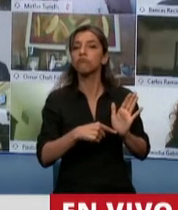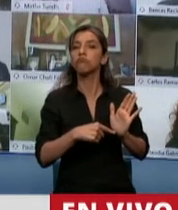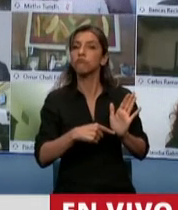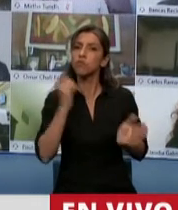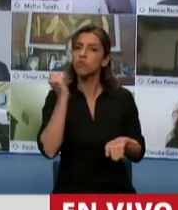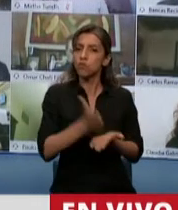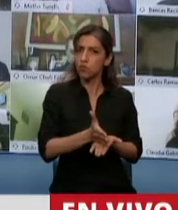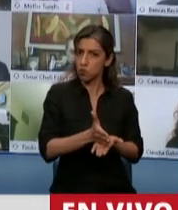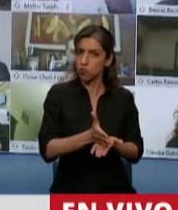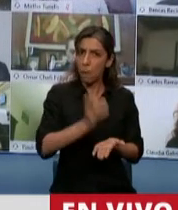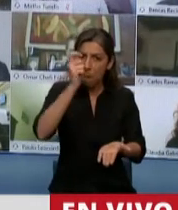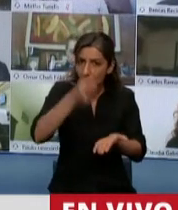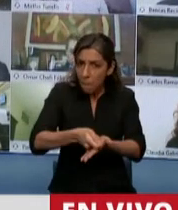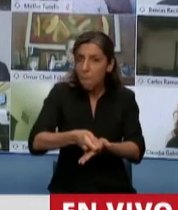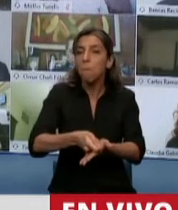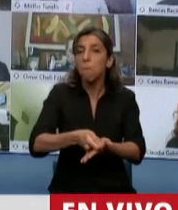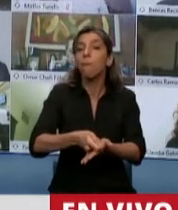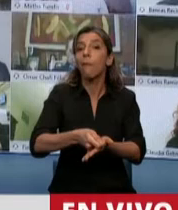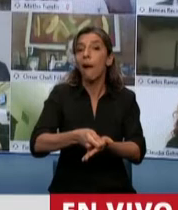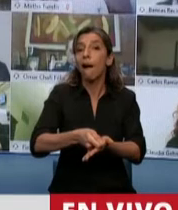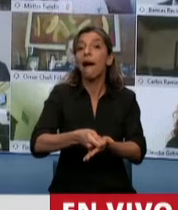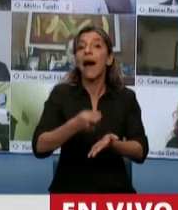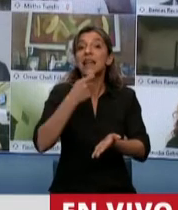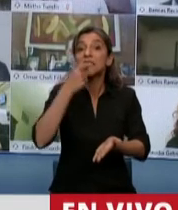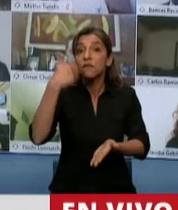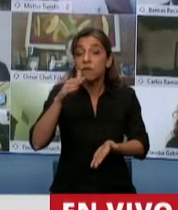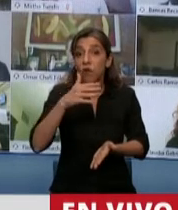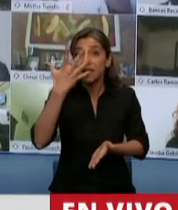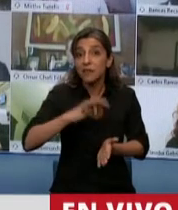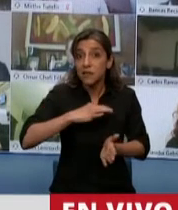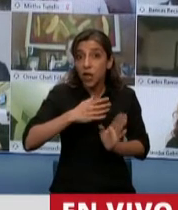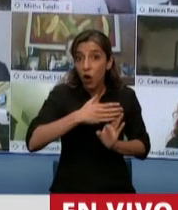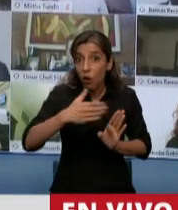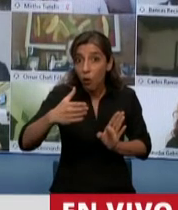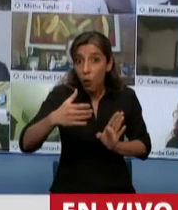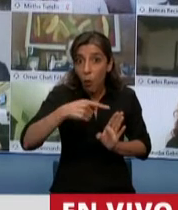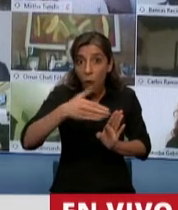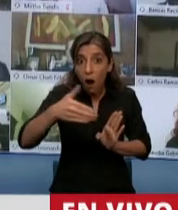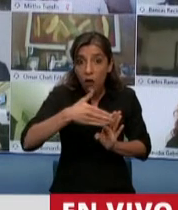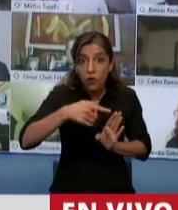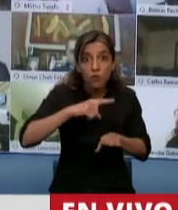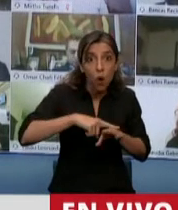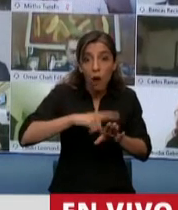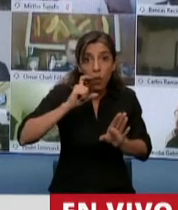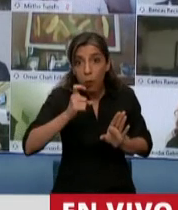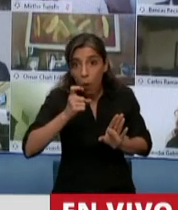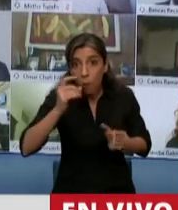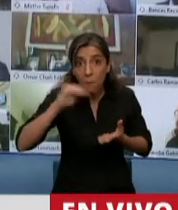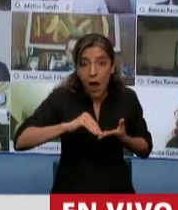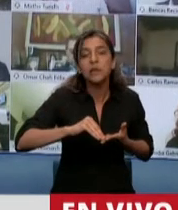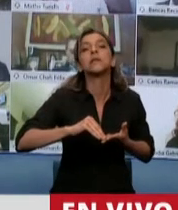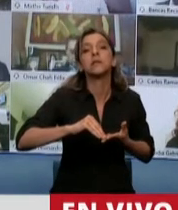cinco años de haber hecho esa pesca ilegal me parece que es